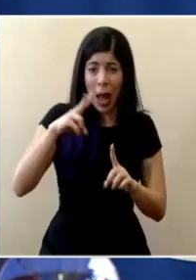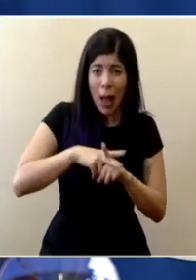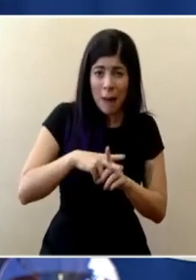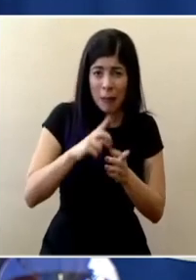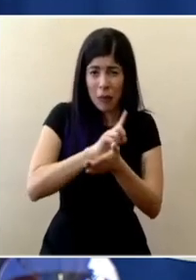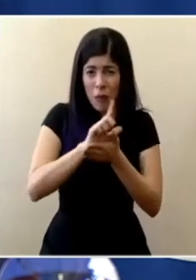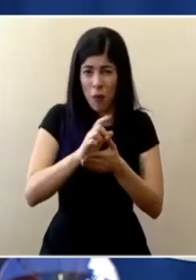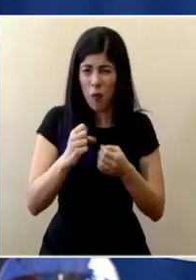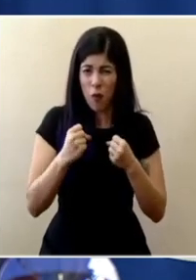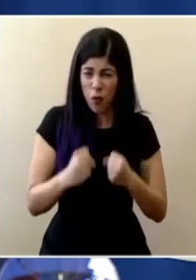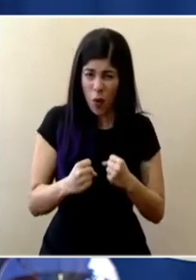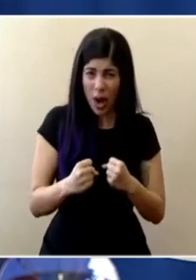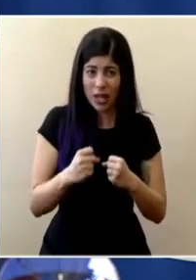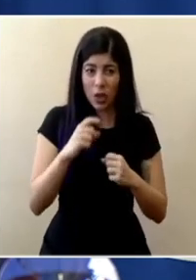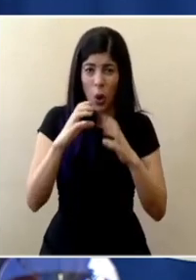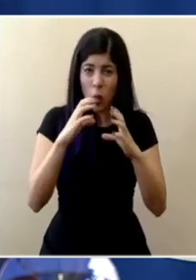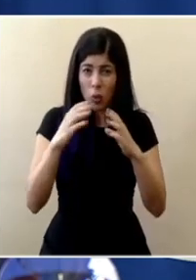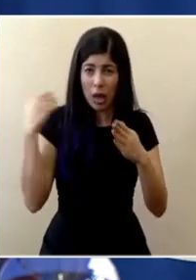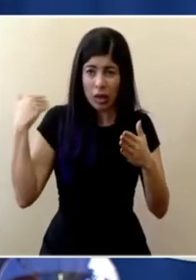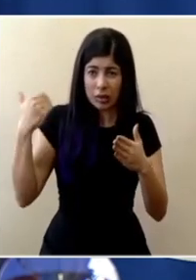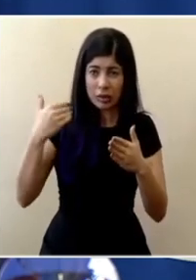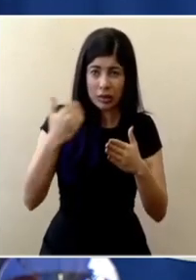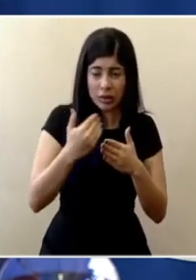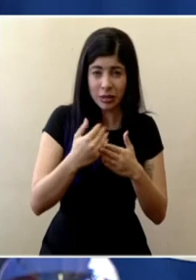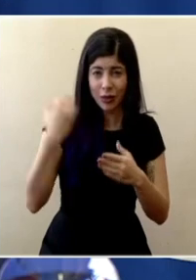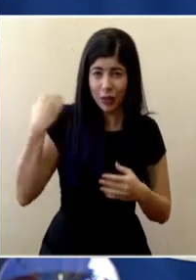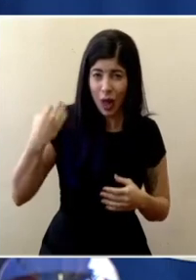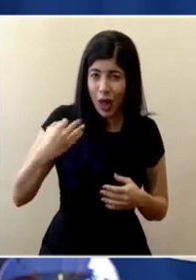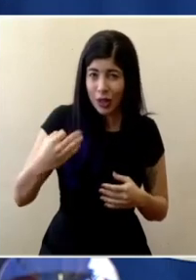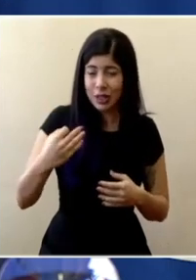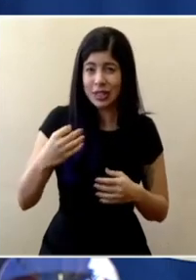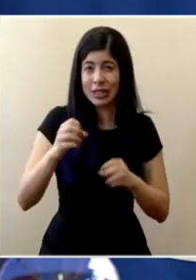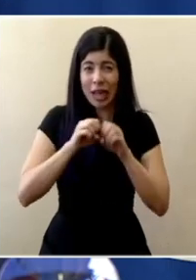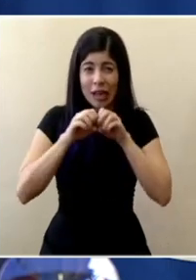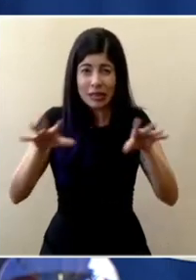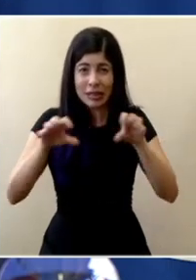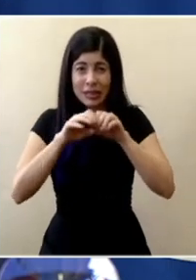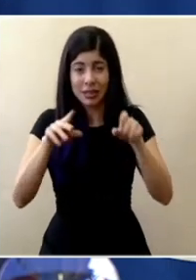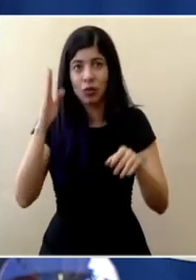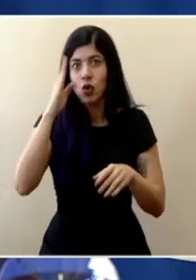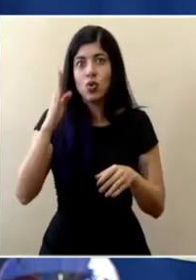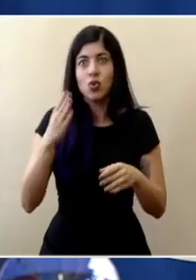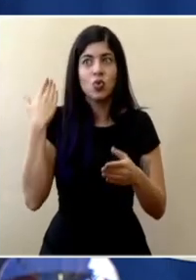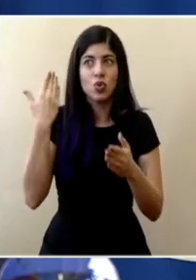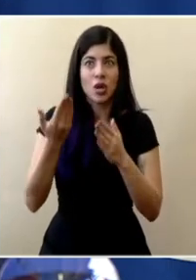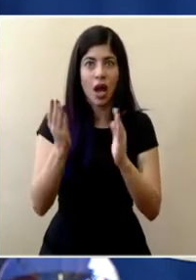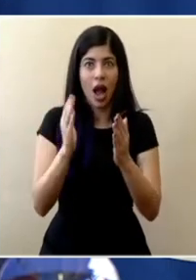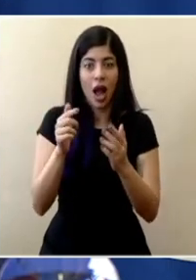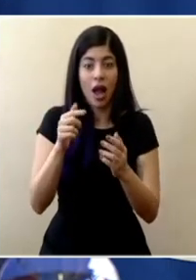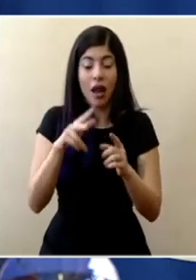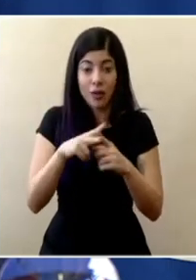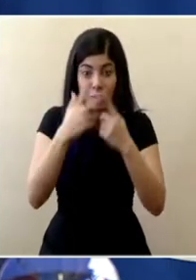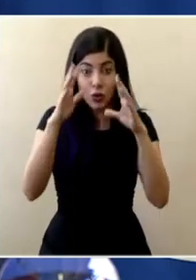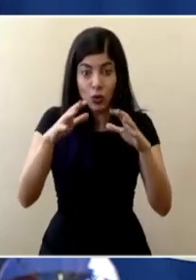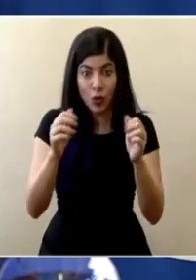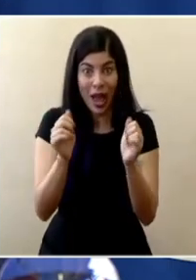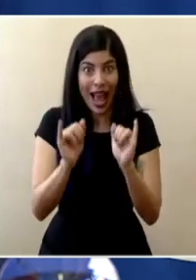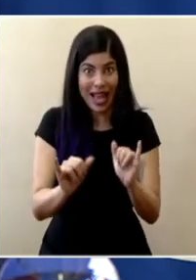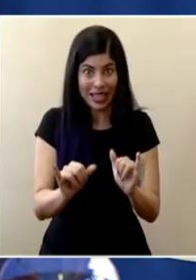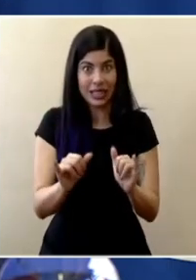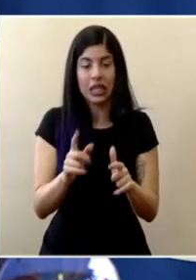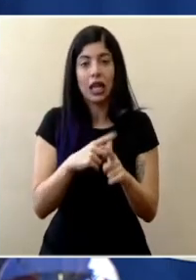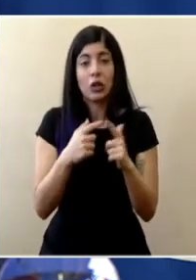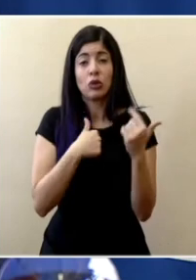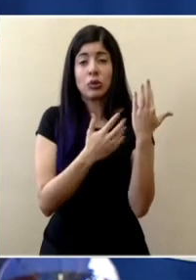medidas de higiene con esta comunicación que hemos tenido todos los días por todos los medios y yo espero de verdad que si podamos mantener ese nivel